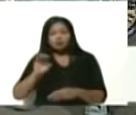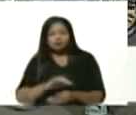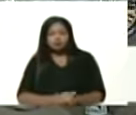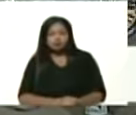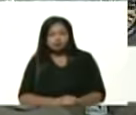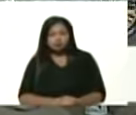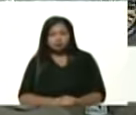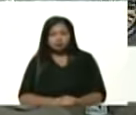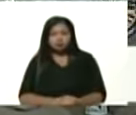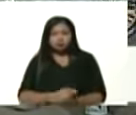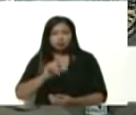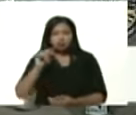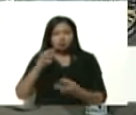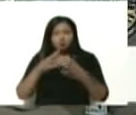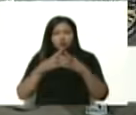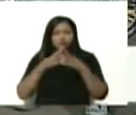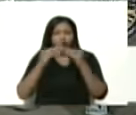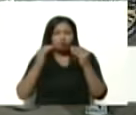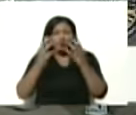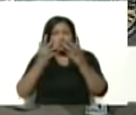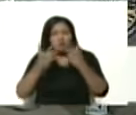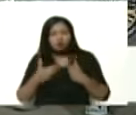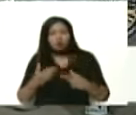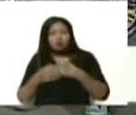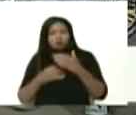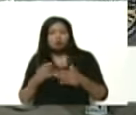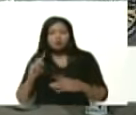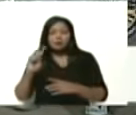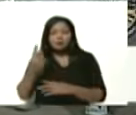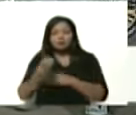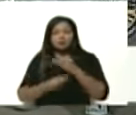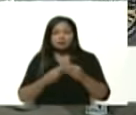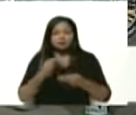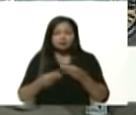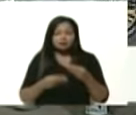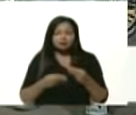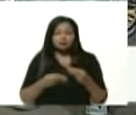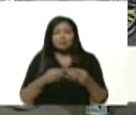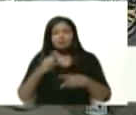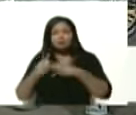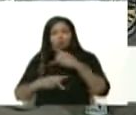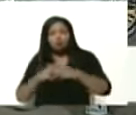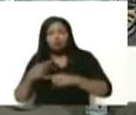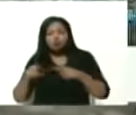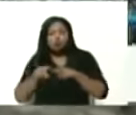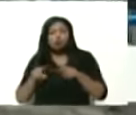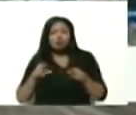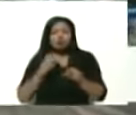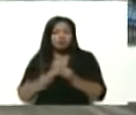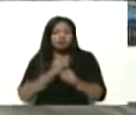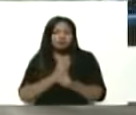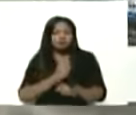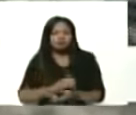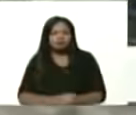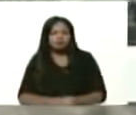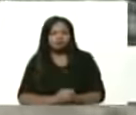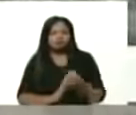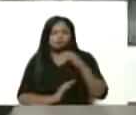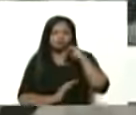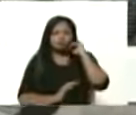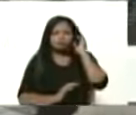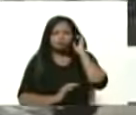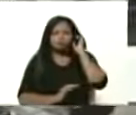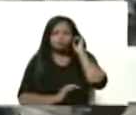sobre todo de la pequeña y mediana industria que como usted sabe, bueno, es la principal generadora de productos y también de empleo. Y bueno, toda ella lo ha